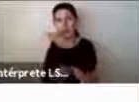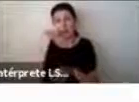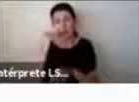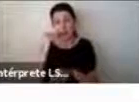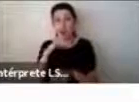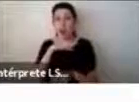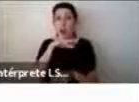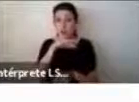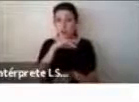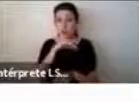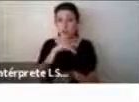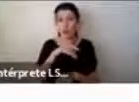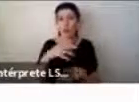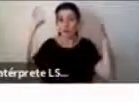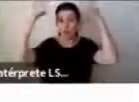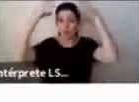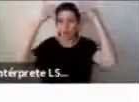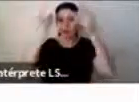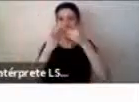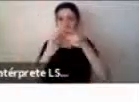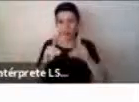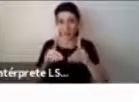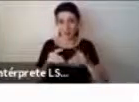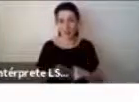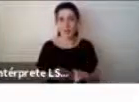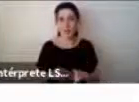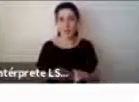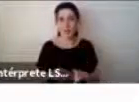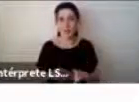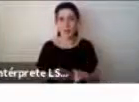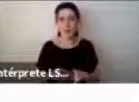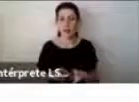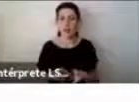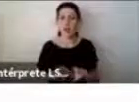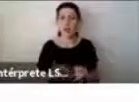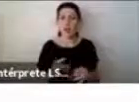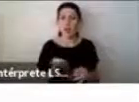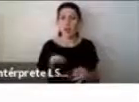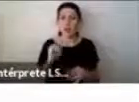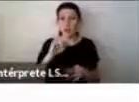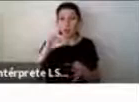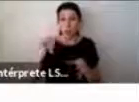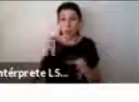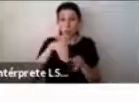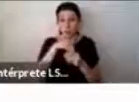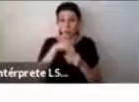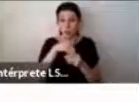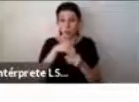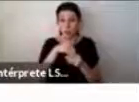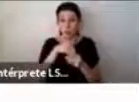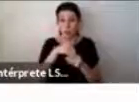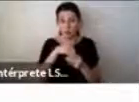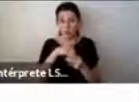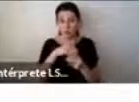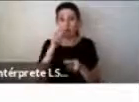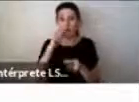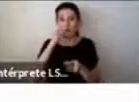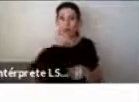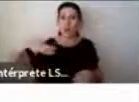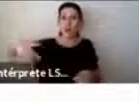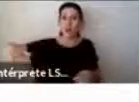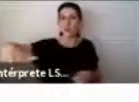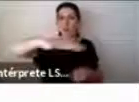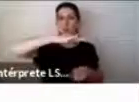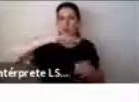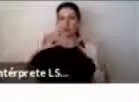eso mismo también, cuando hablamos de inclusión, hablamos de la generación de un contexto inclusivo. Y un contexto inclusivo